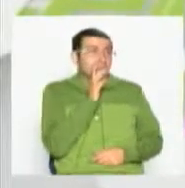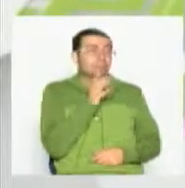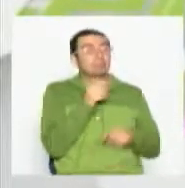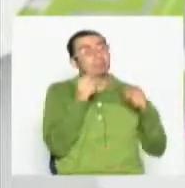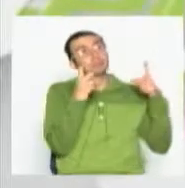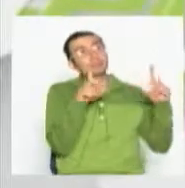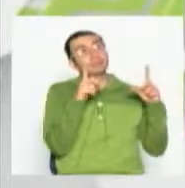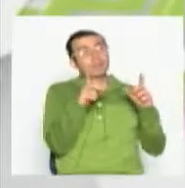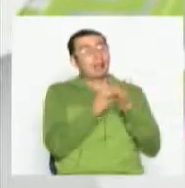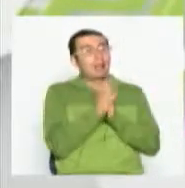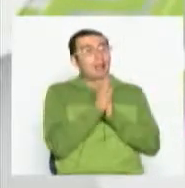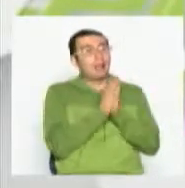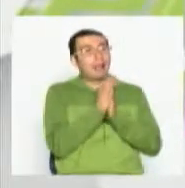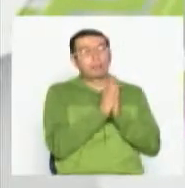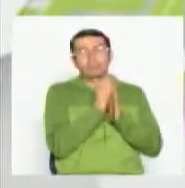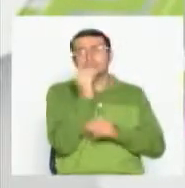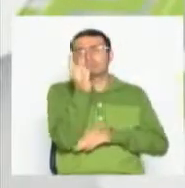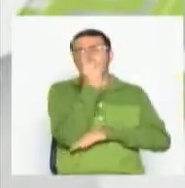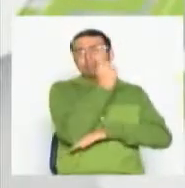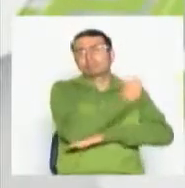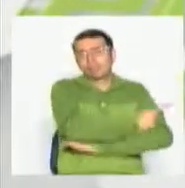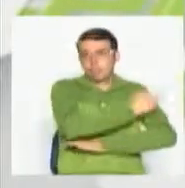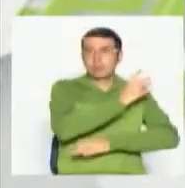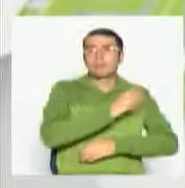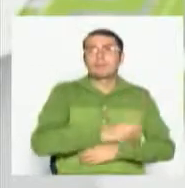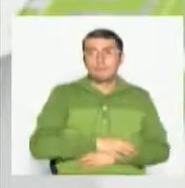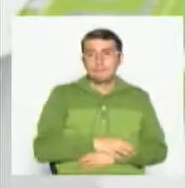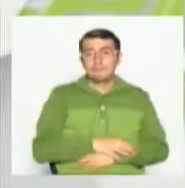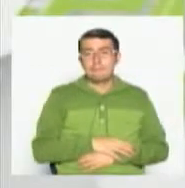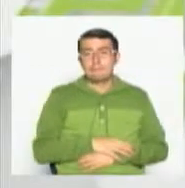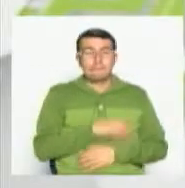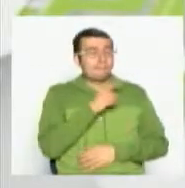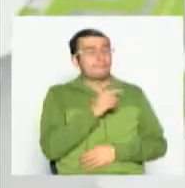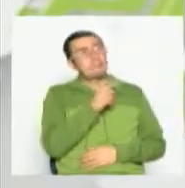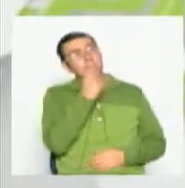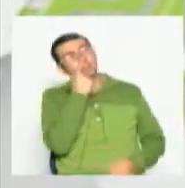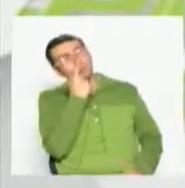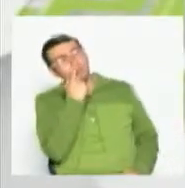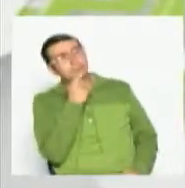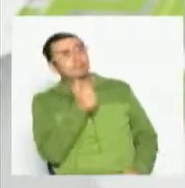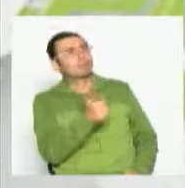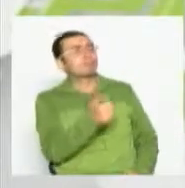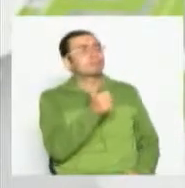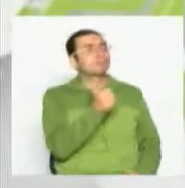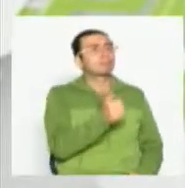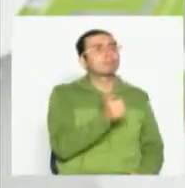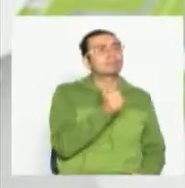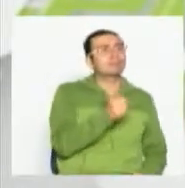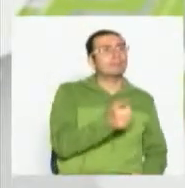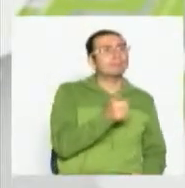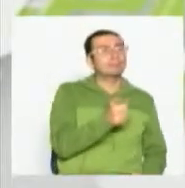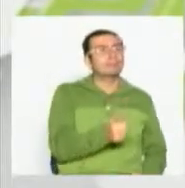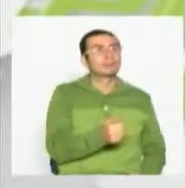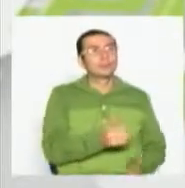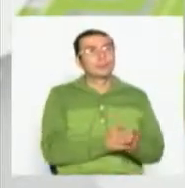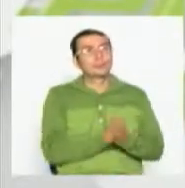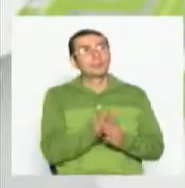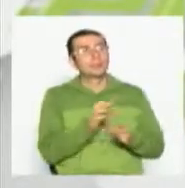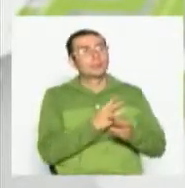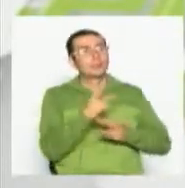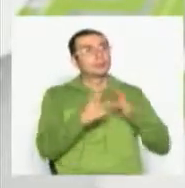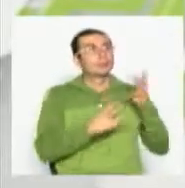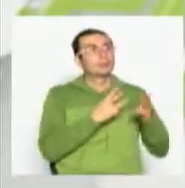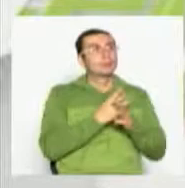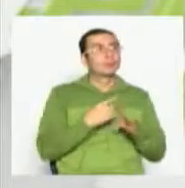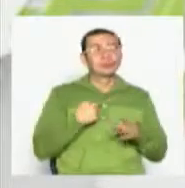la televisión, pero ese entretenimiento pasó a ser como el espacio en que se comunicaban con el mundo, entendían,